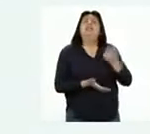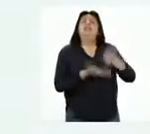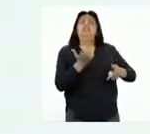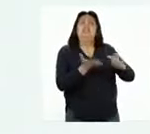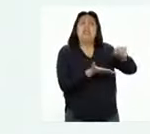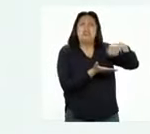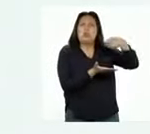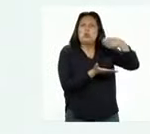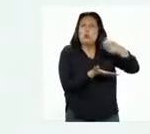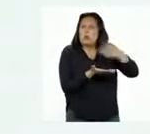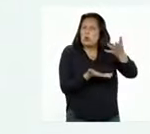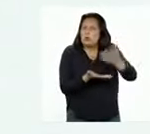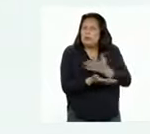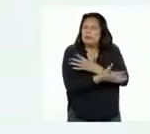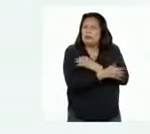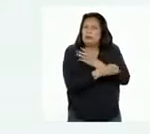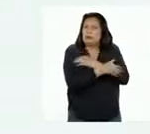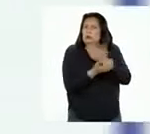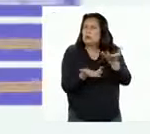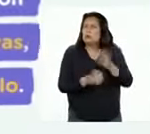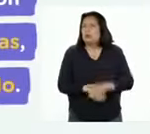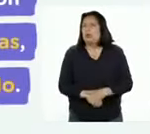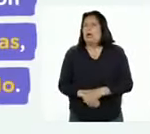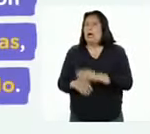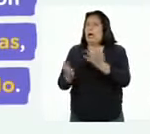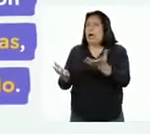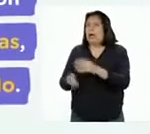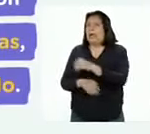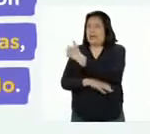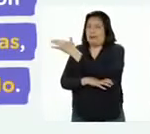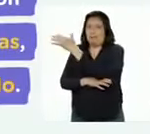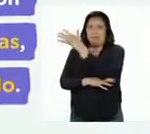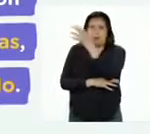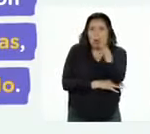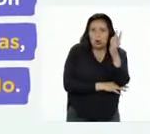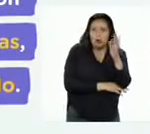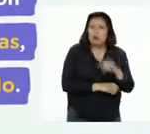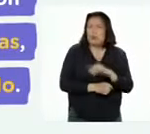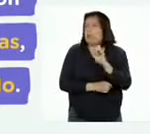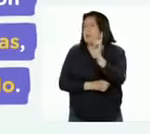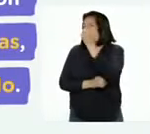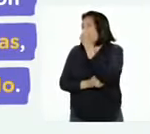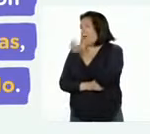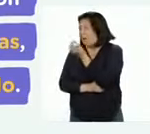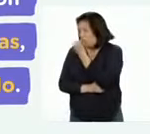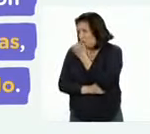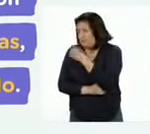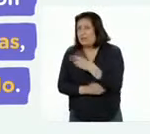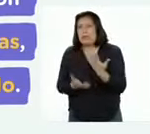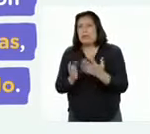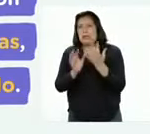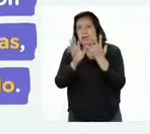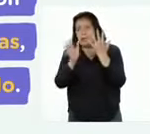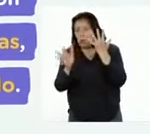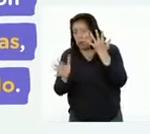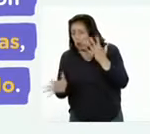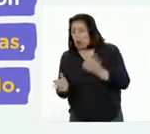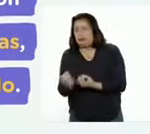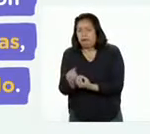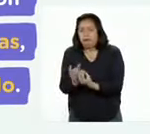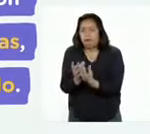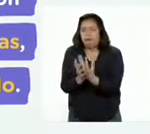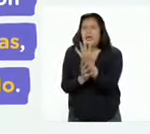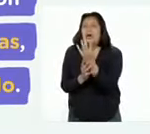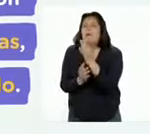se alimentan los osos de anteojos? En los bosques, su principal alimento son las hojas